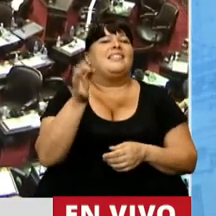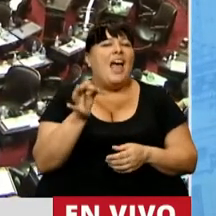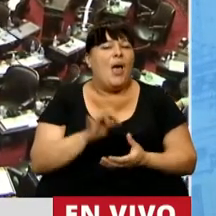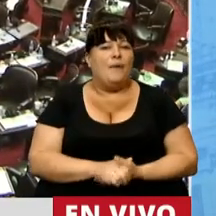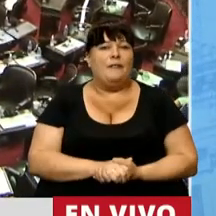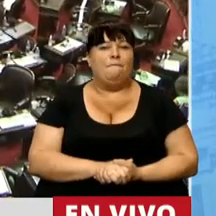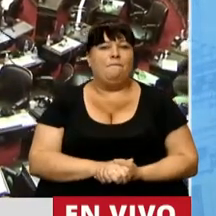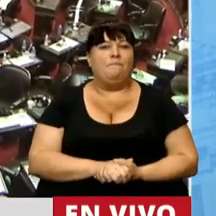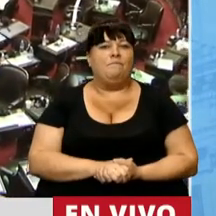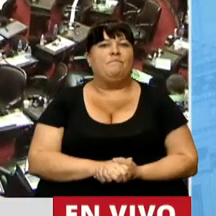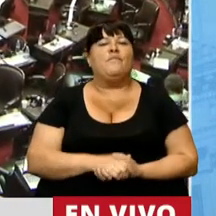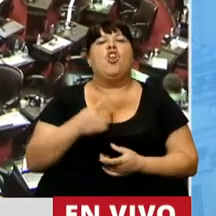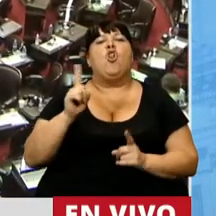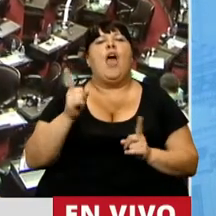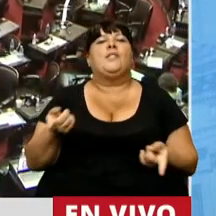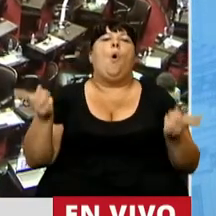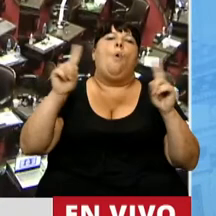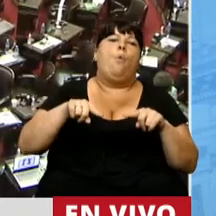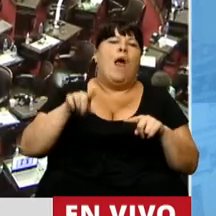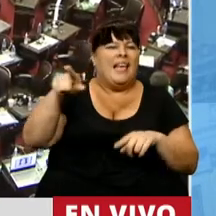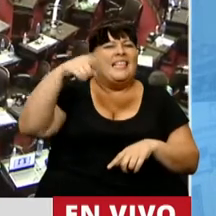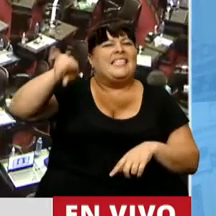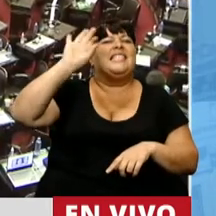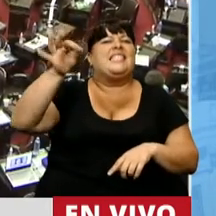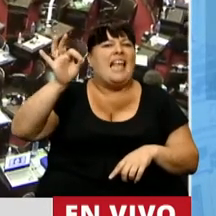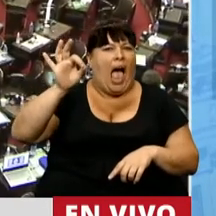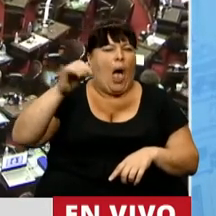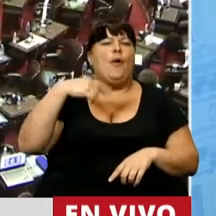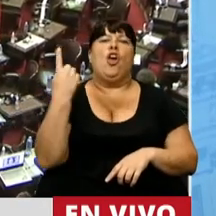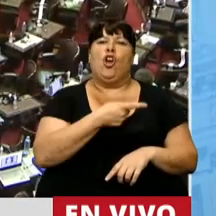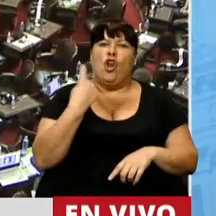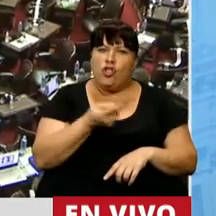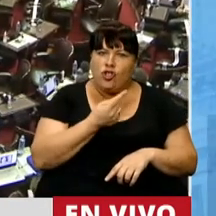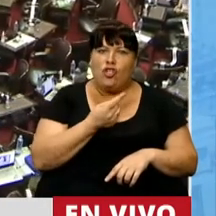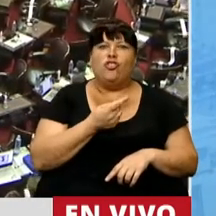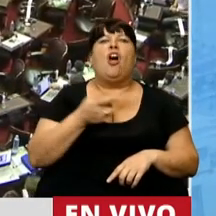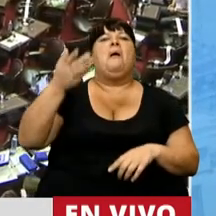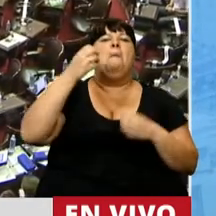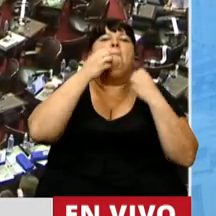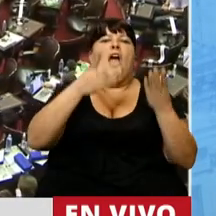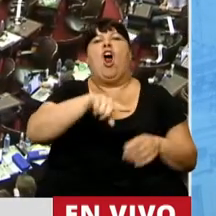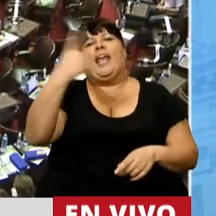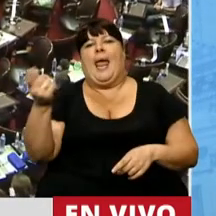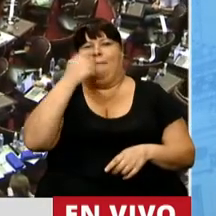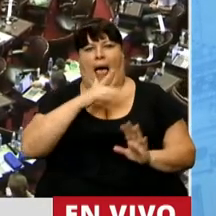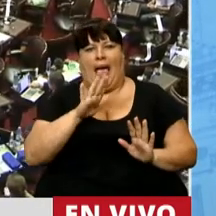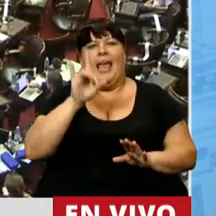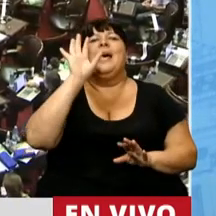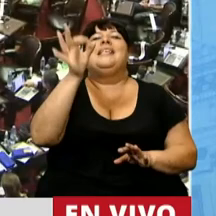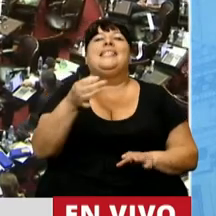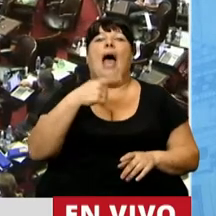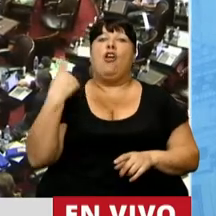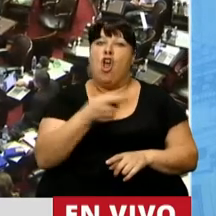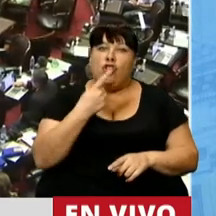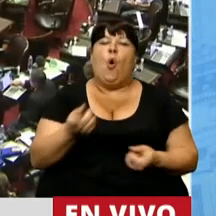no le volvemos a restablecer ellos saben que con nosotros habían estado mucho mejor pero saben que con